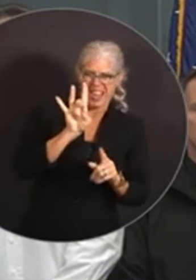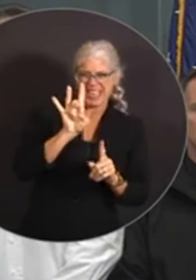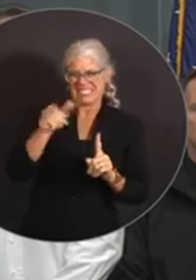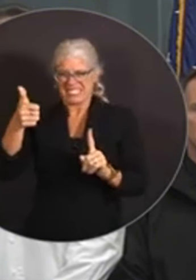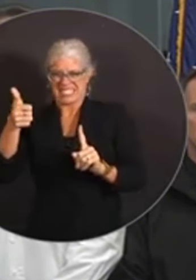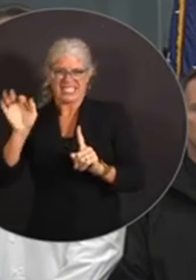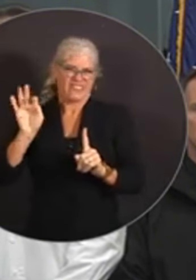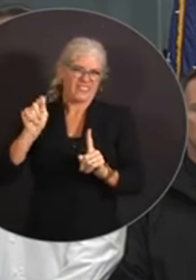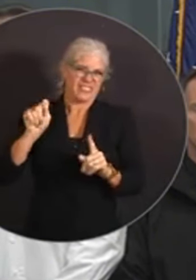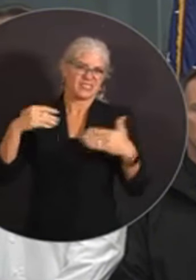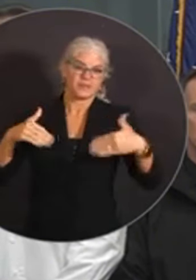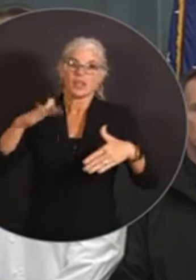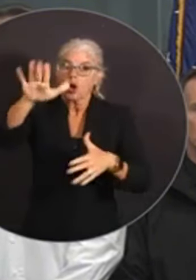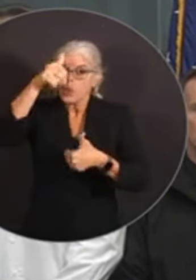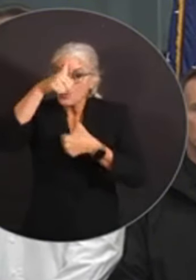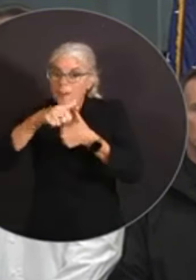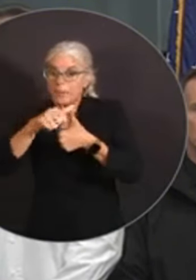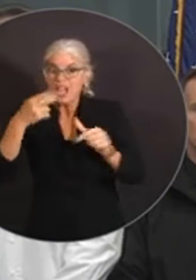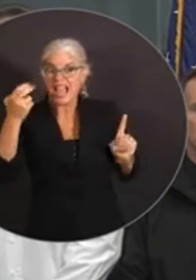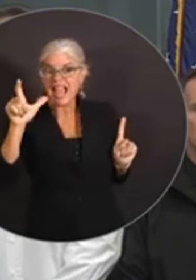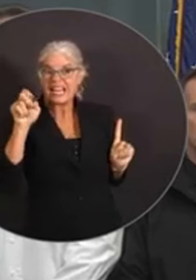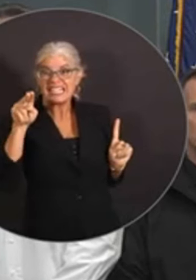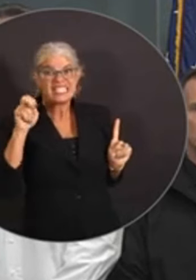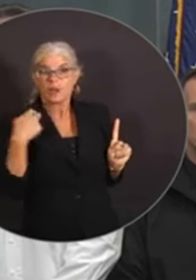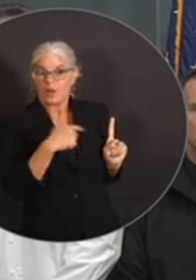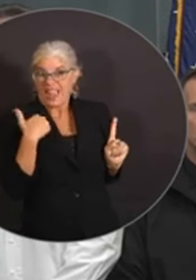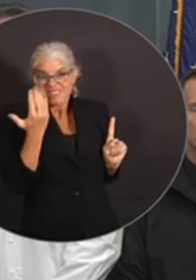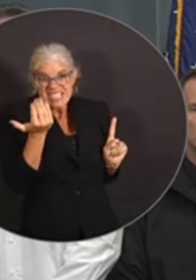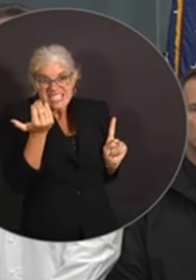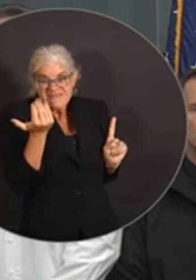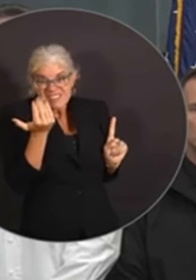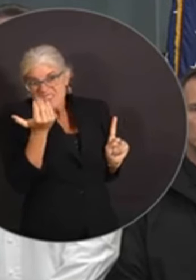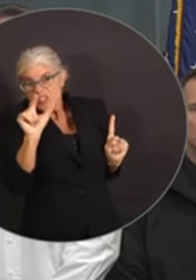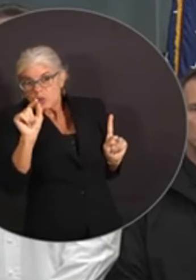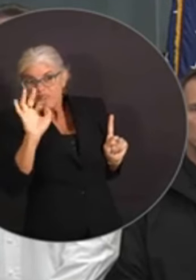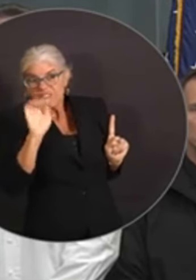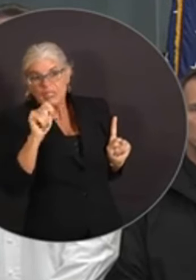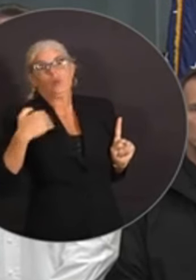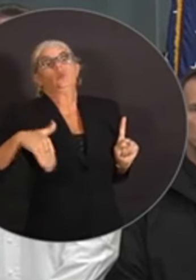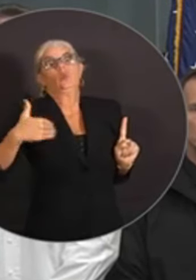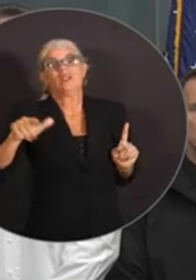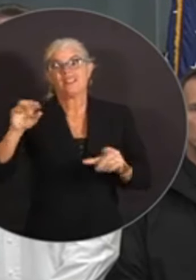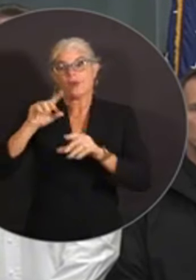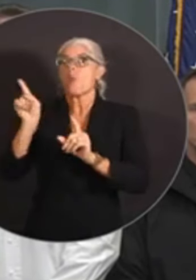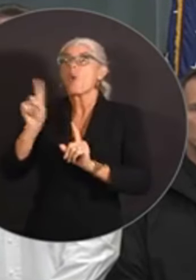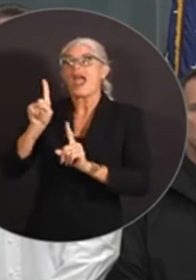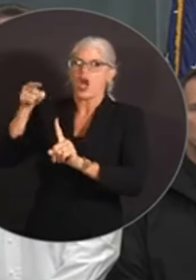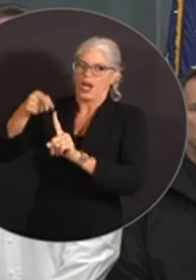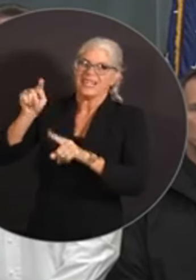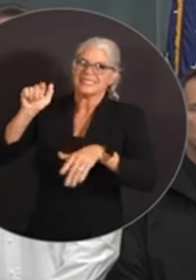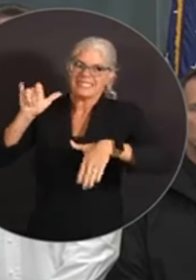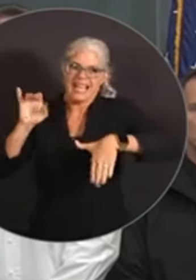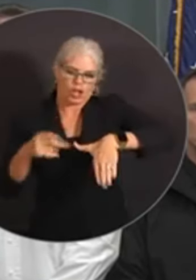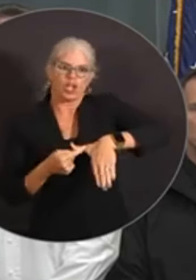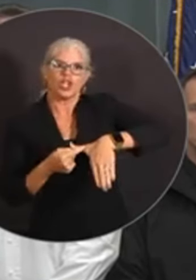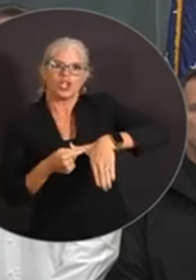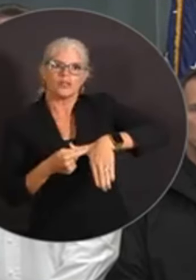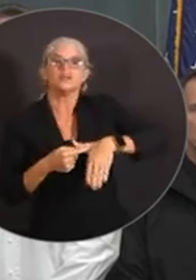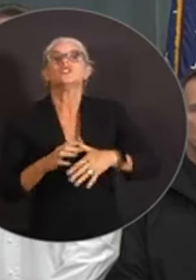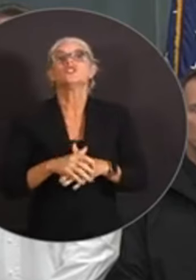hasta tres metros y con Helene tuvimos hasta seis metros en Taylor County. Las